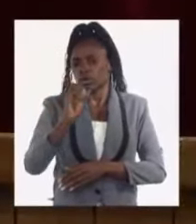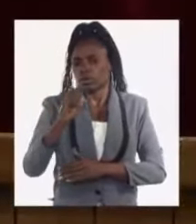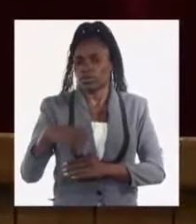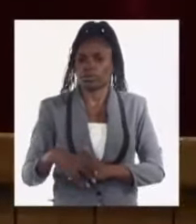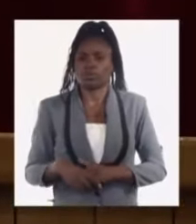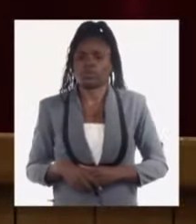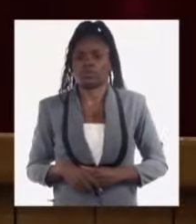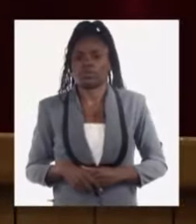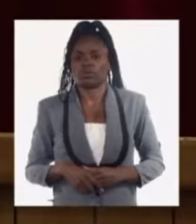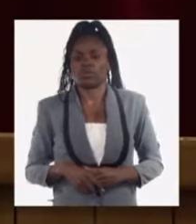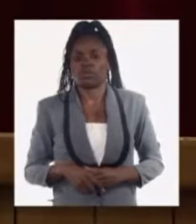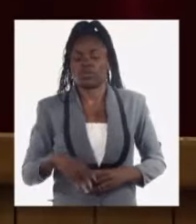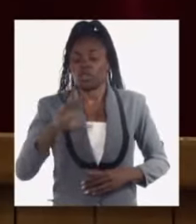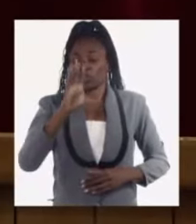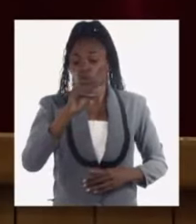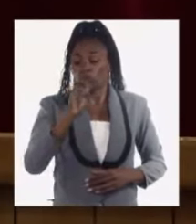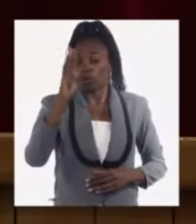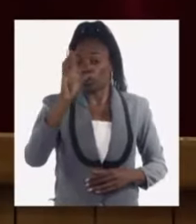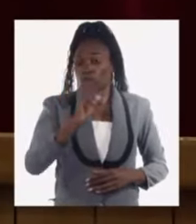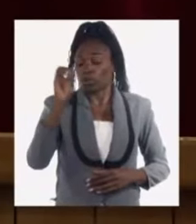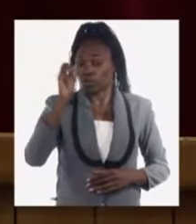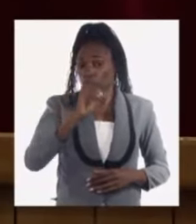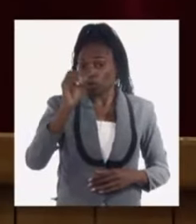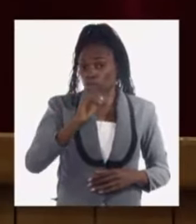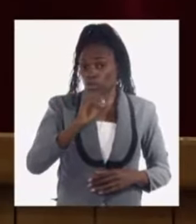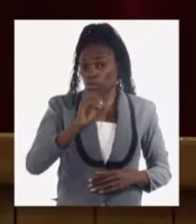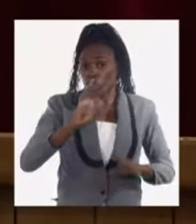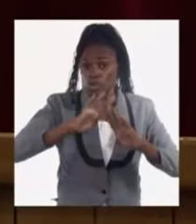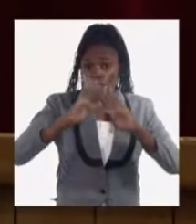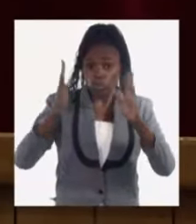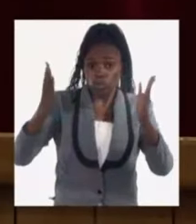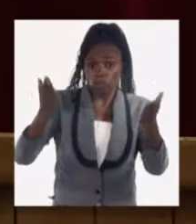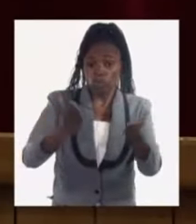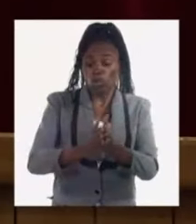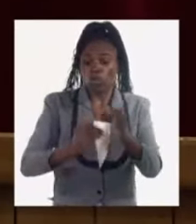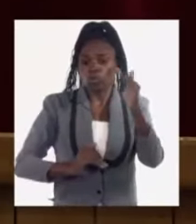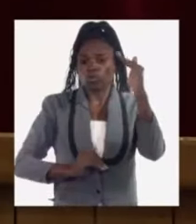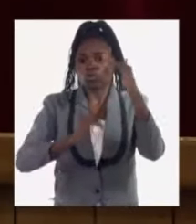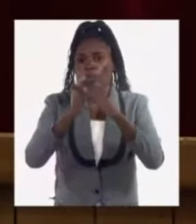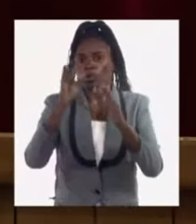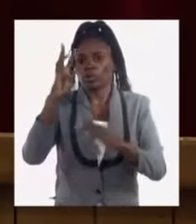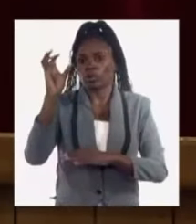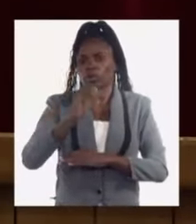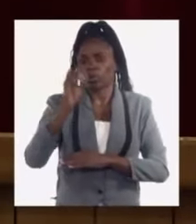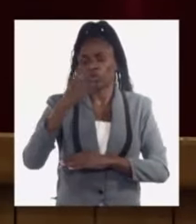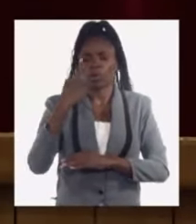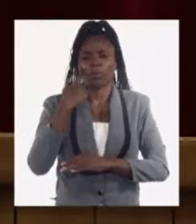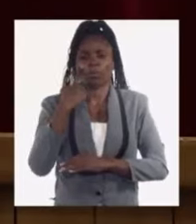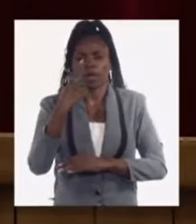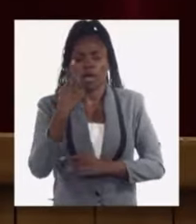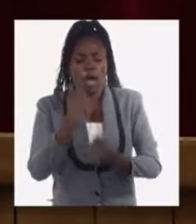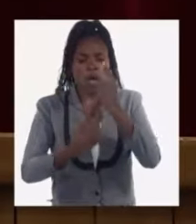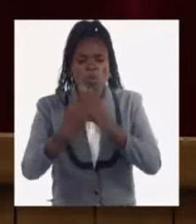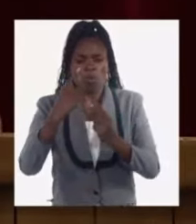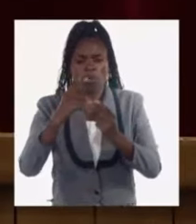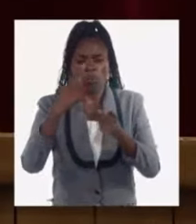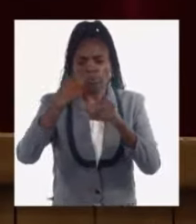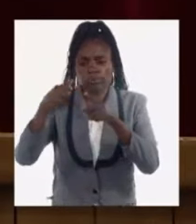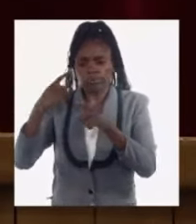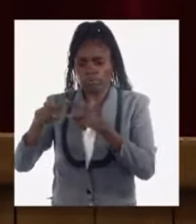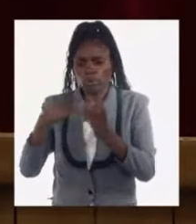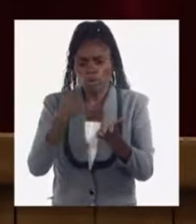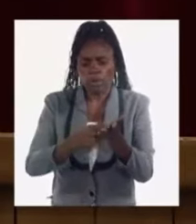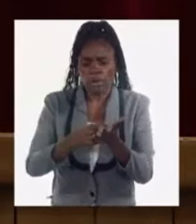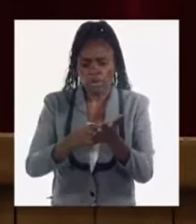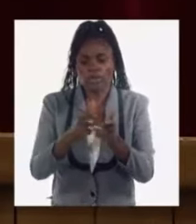O sea, que cuando hablamos de un 30%, no es que todo subió el 30%, la población aprecia que hay precios que han subido mucho más que eso y es